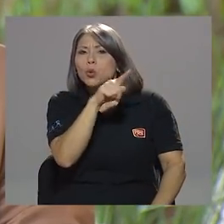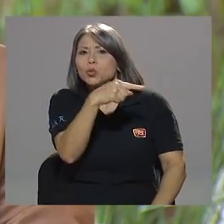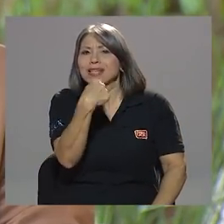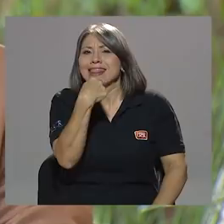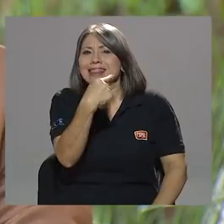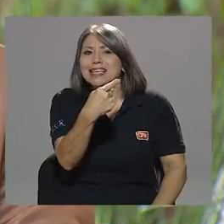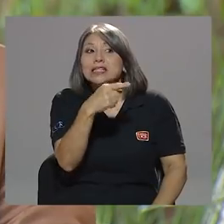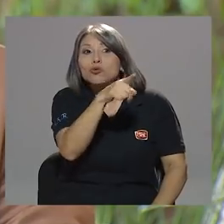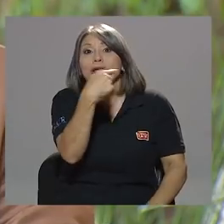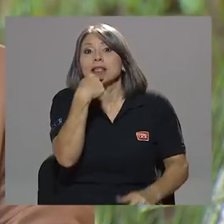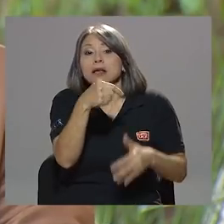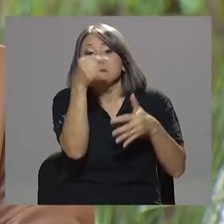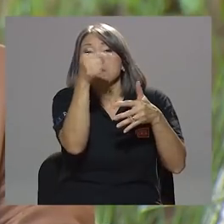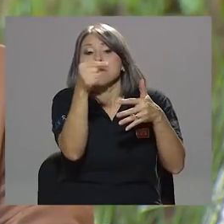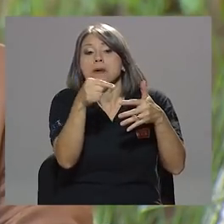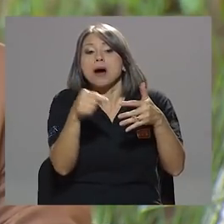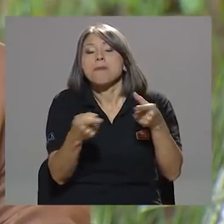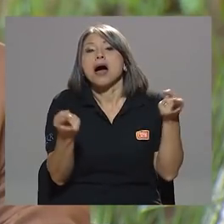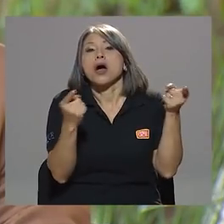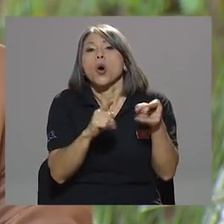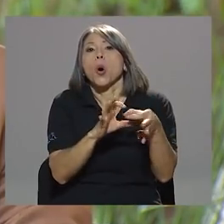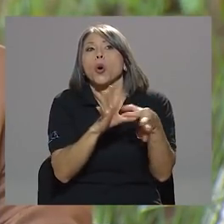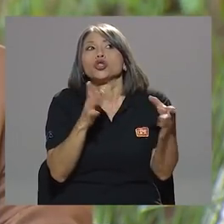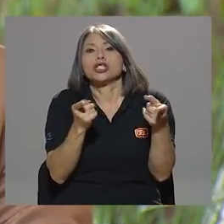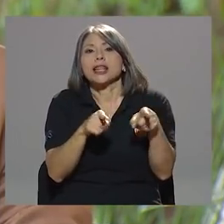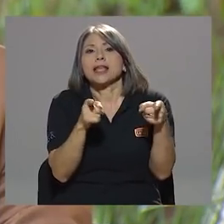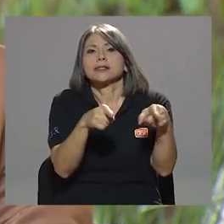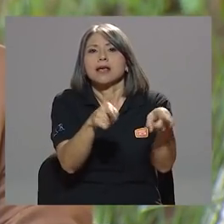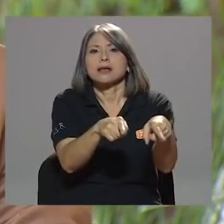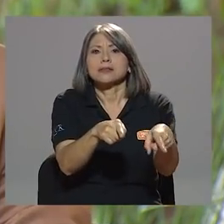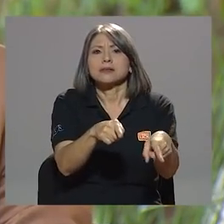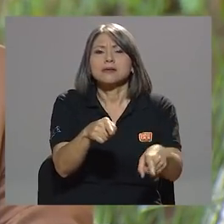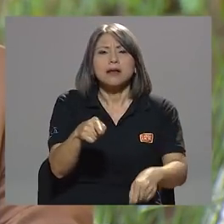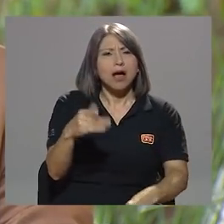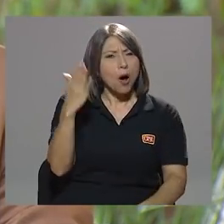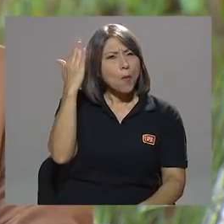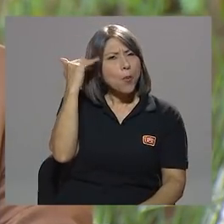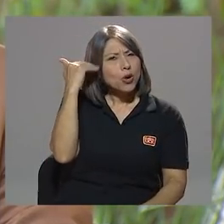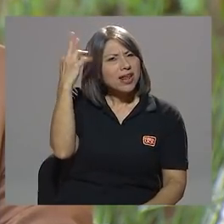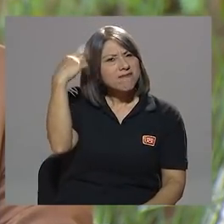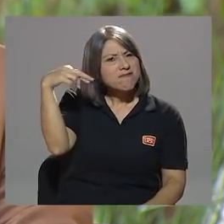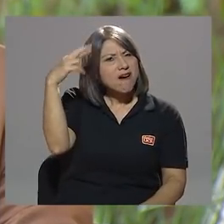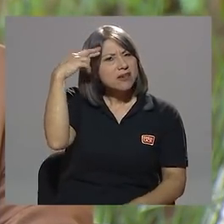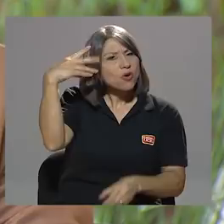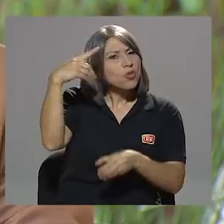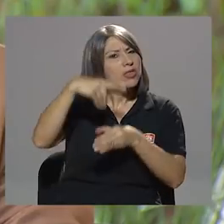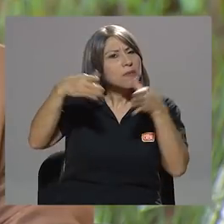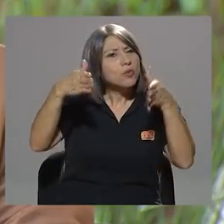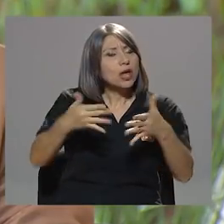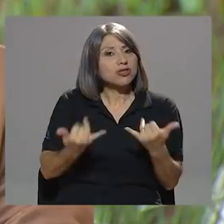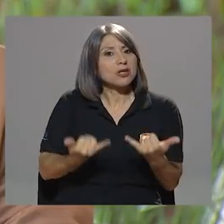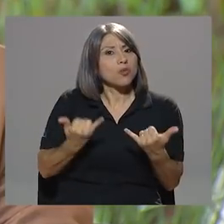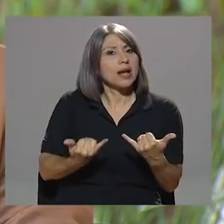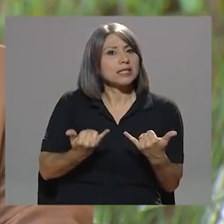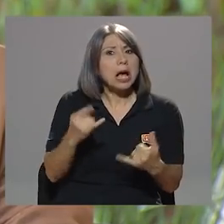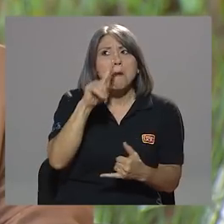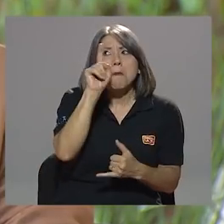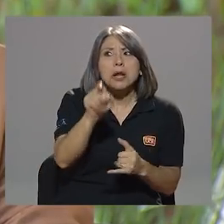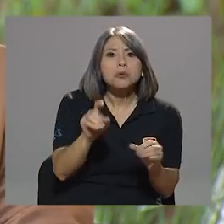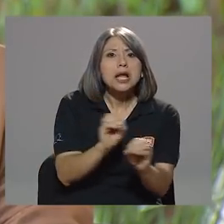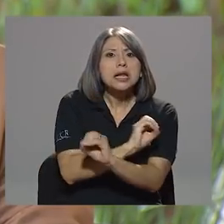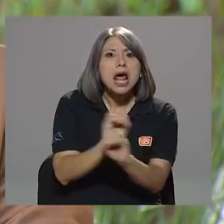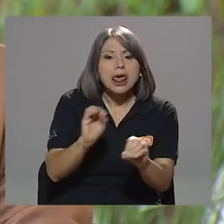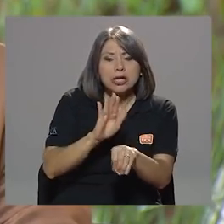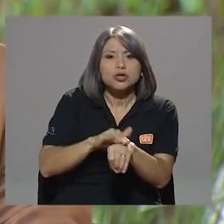dice y pone coincidencias. ¿Por qué razón los diputados actuales no preguntan sobre el precio del cemento?